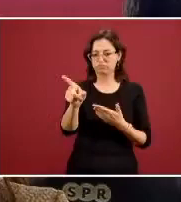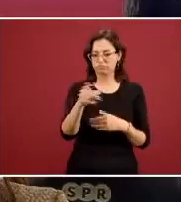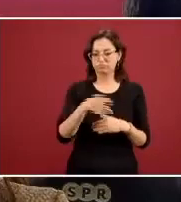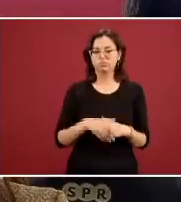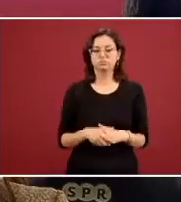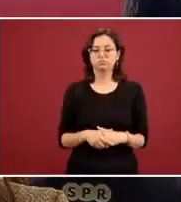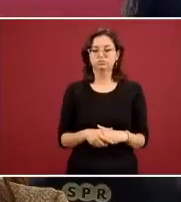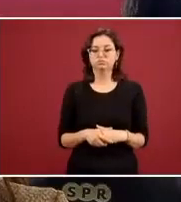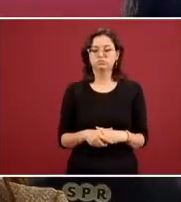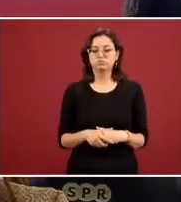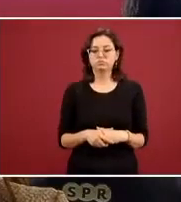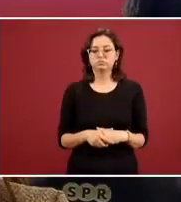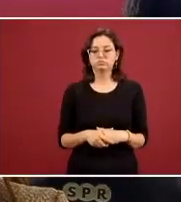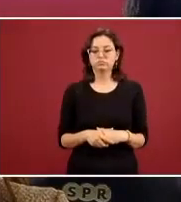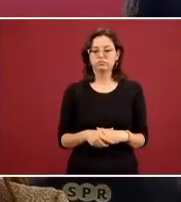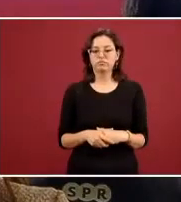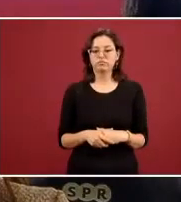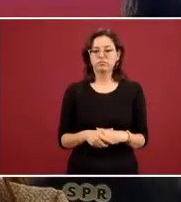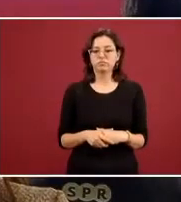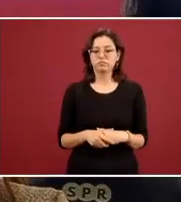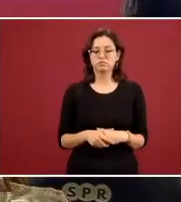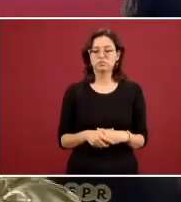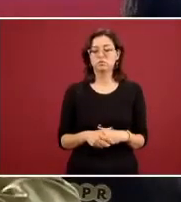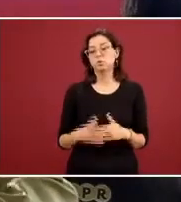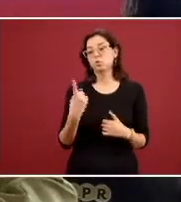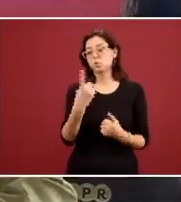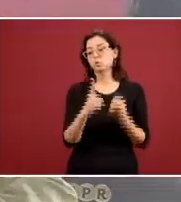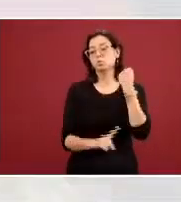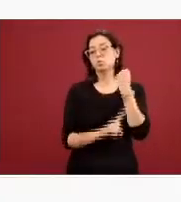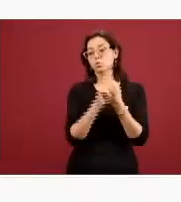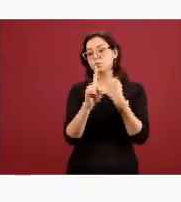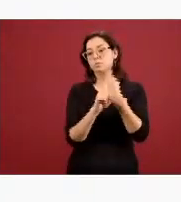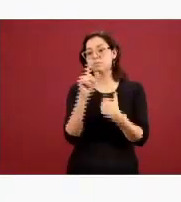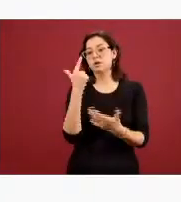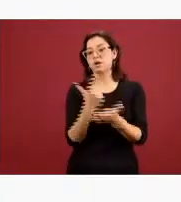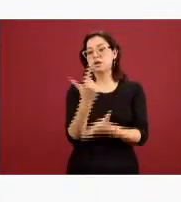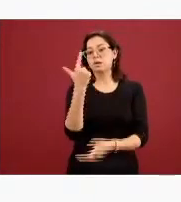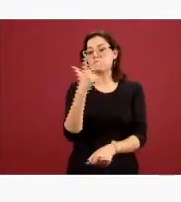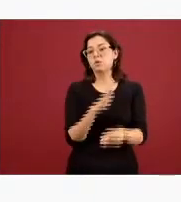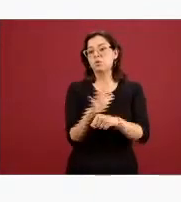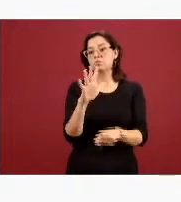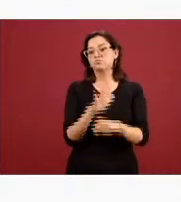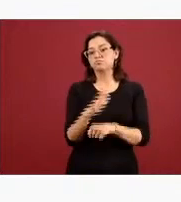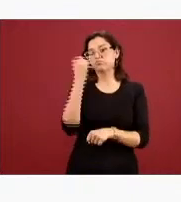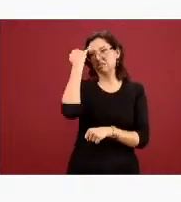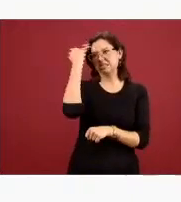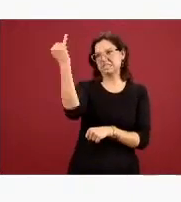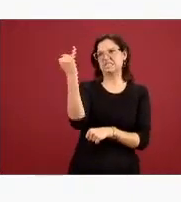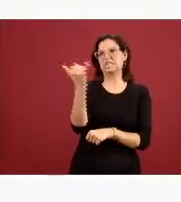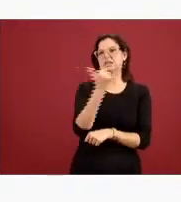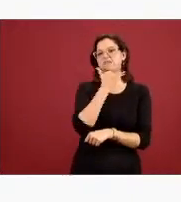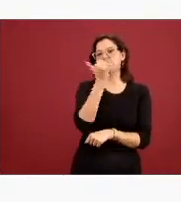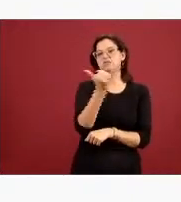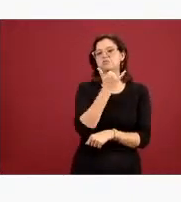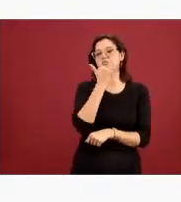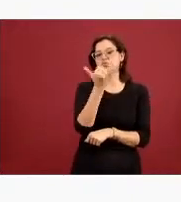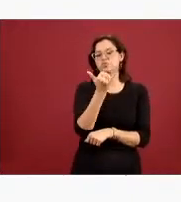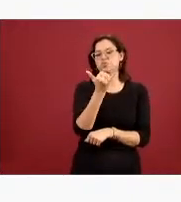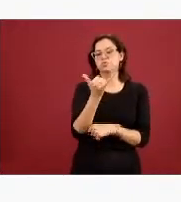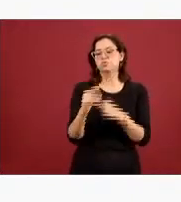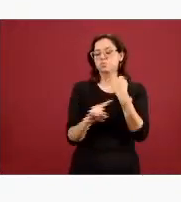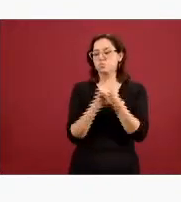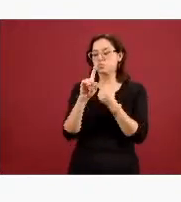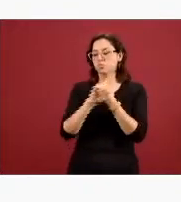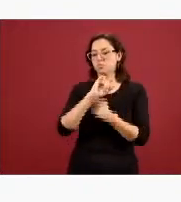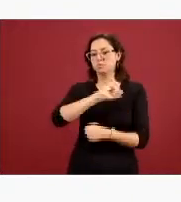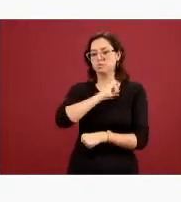uno de los problemas es el estigma que puede haber que hay una inercia de estigma hacia los problemas